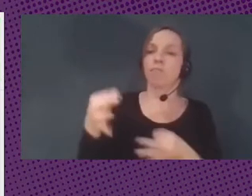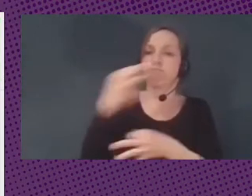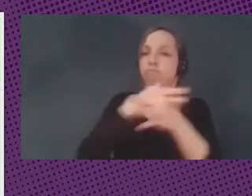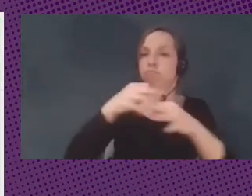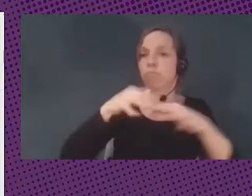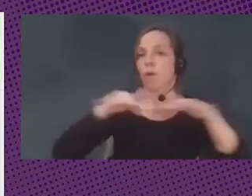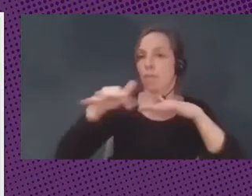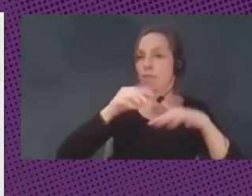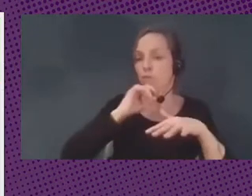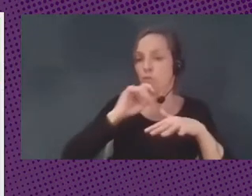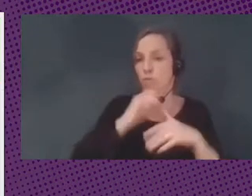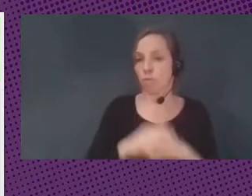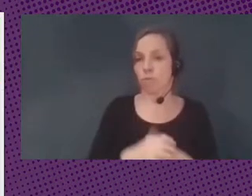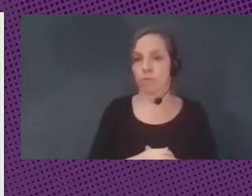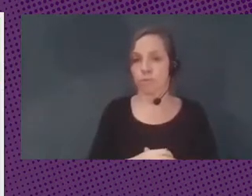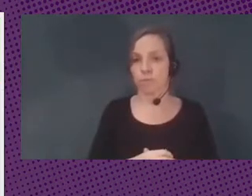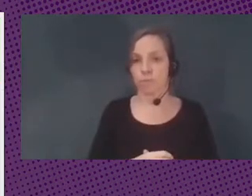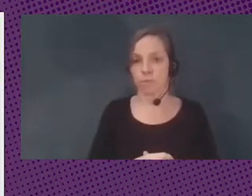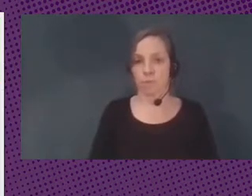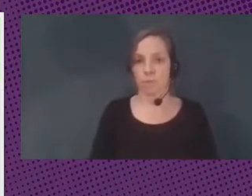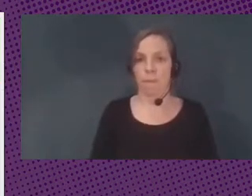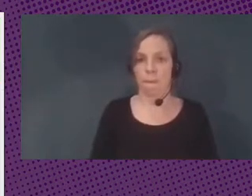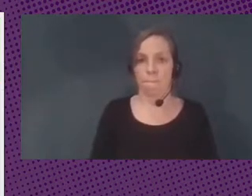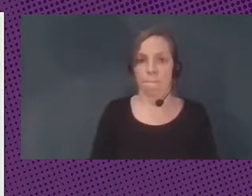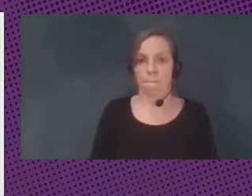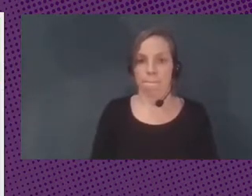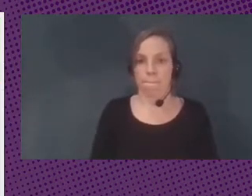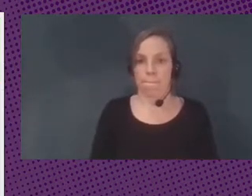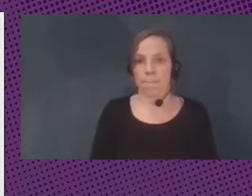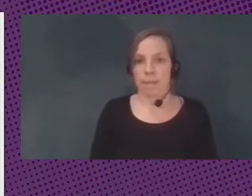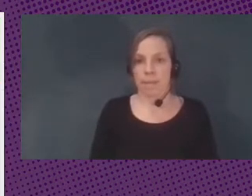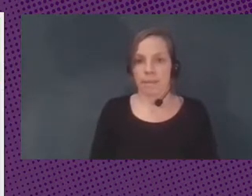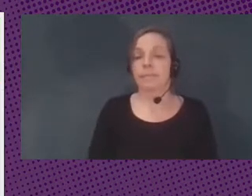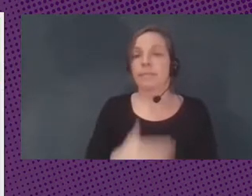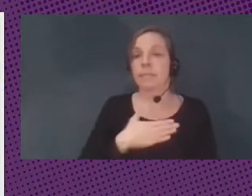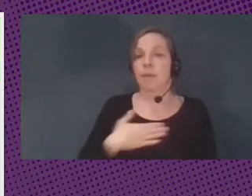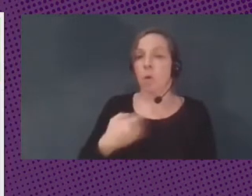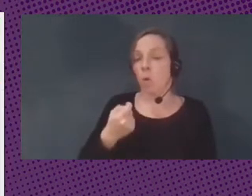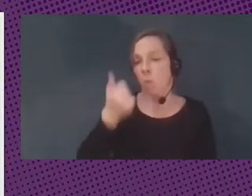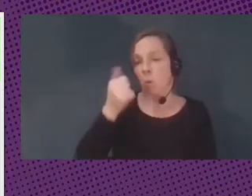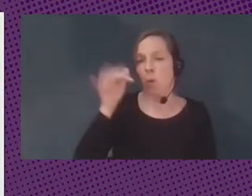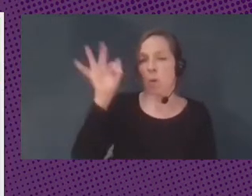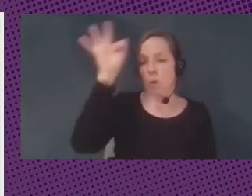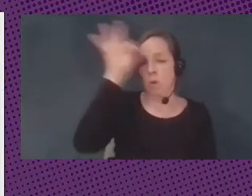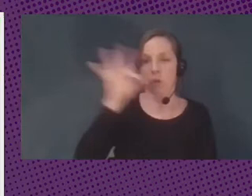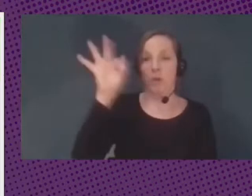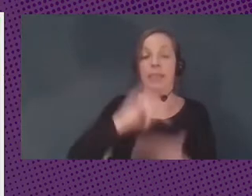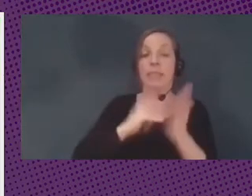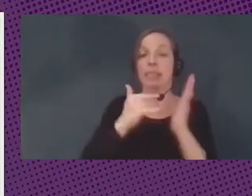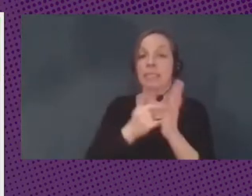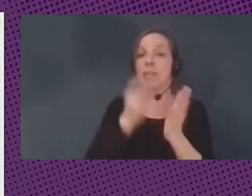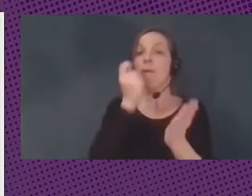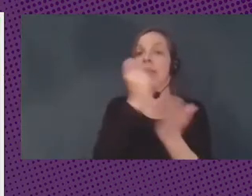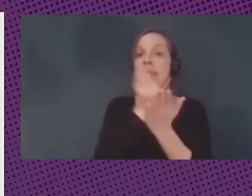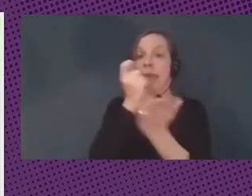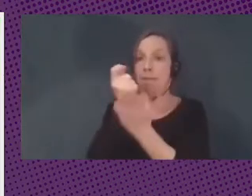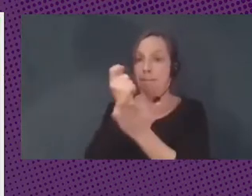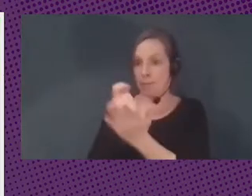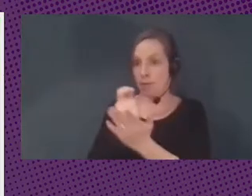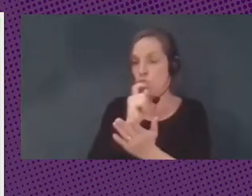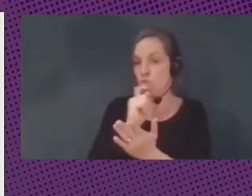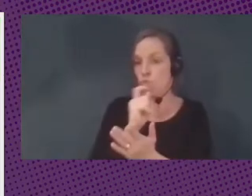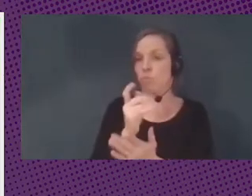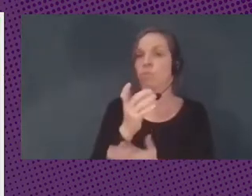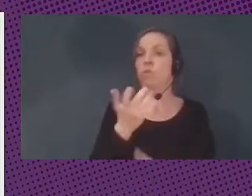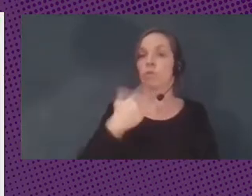incidir. Yo quisiera hacer una breve aplicación teórica de lo que es un sistema de pagos. Cuando nosotros hacemos